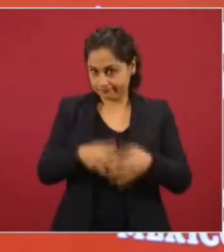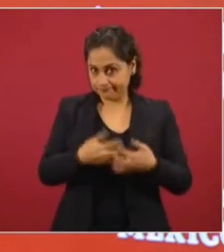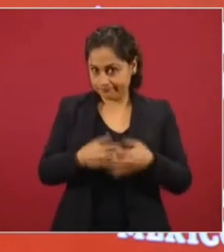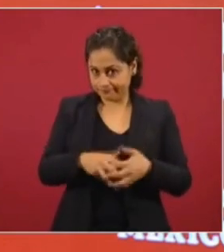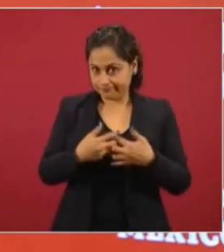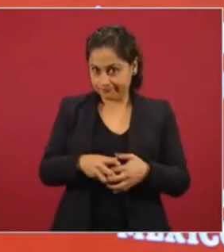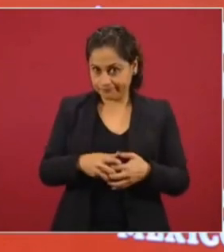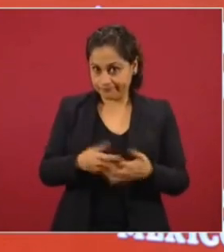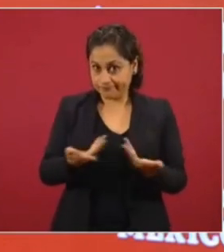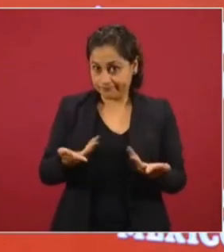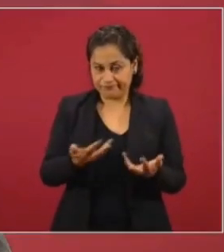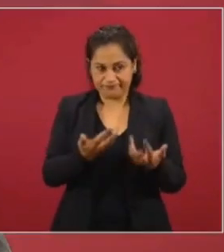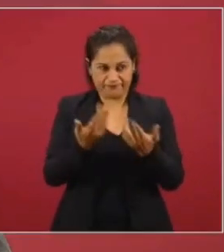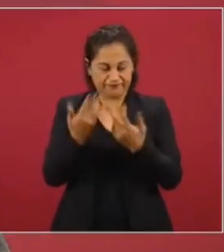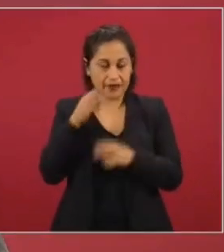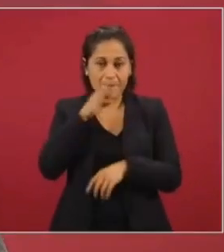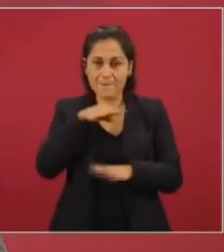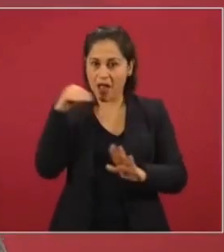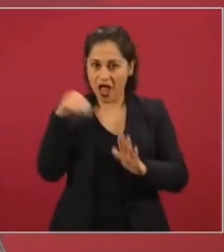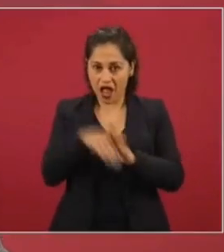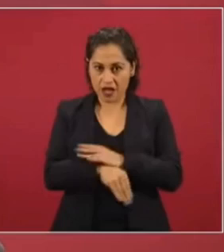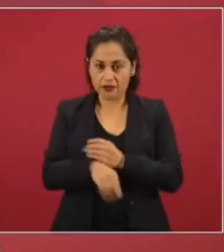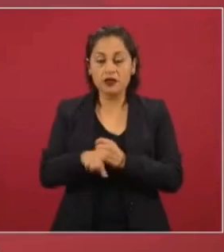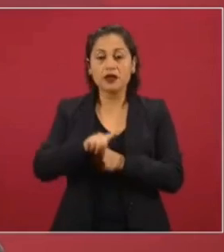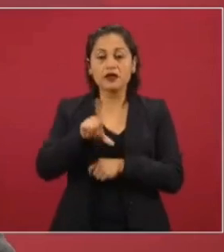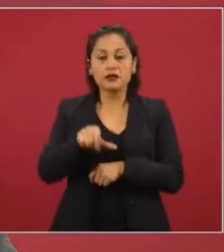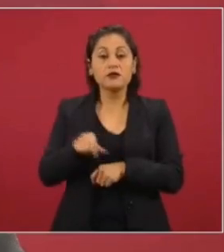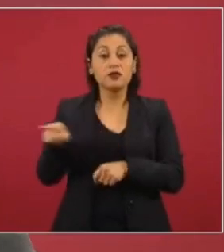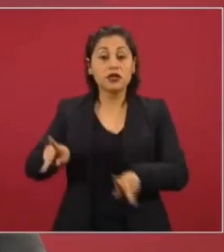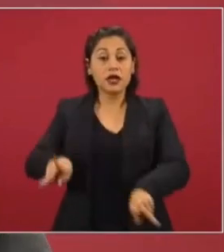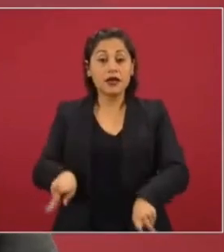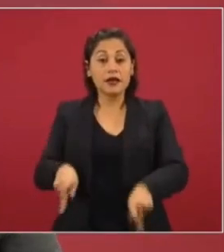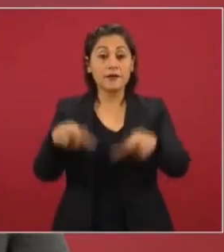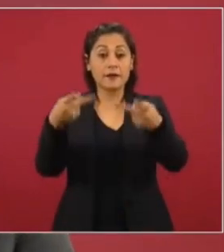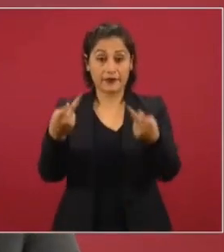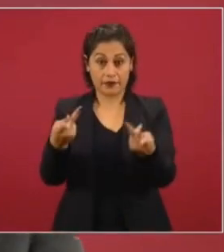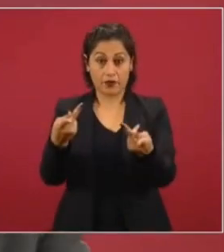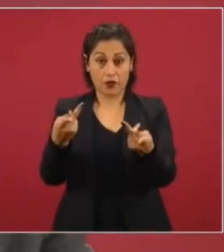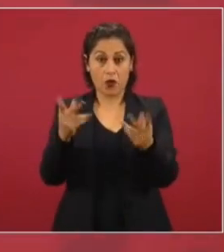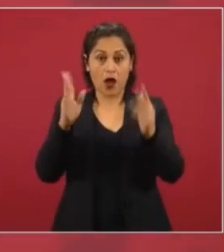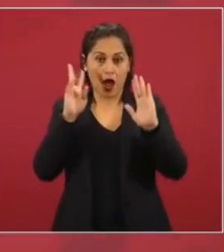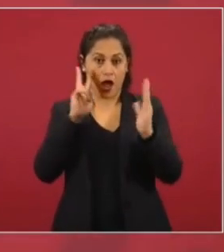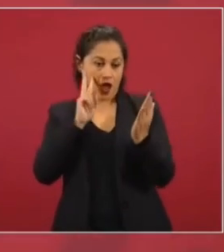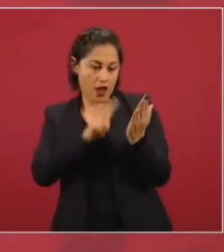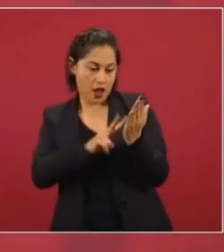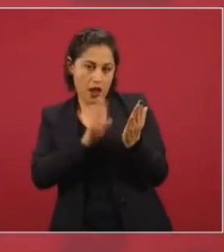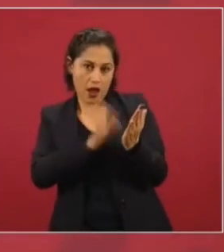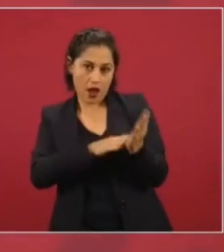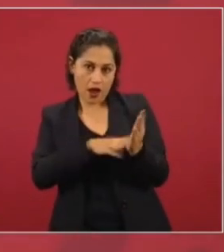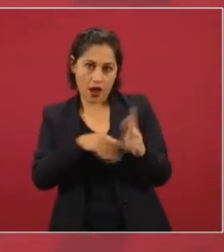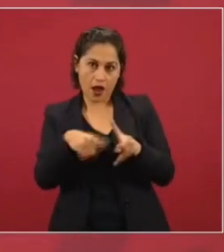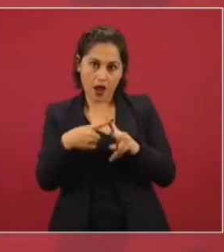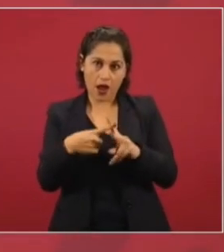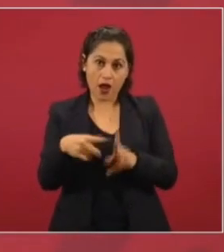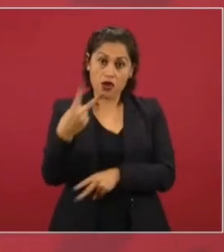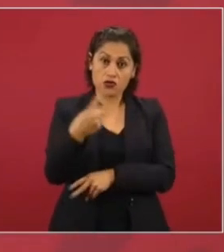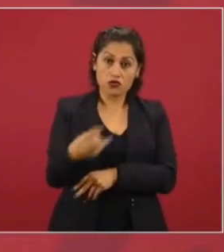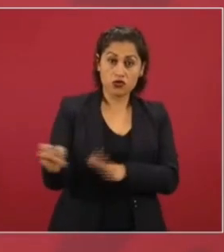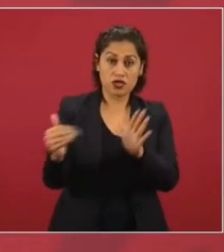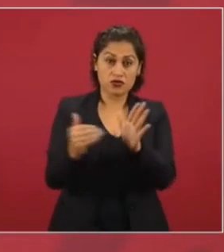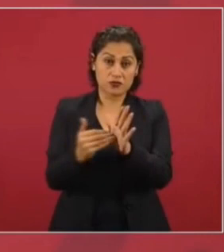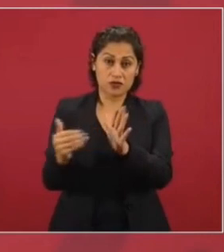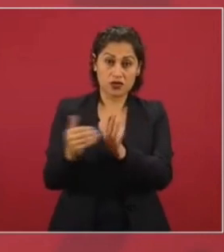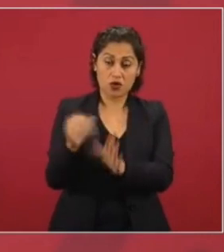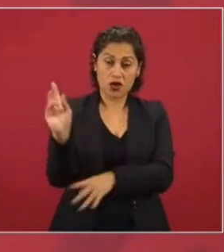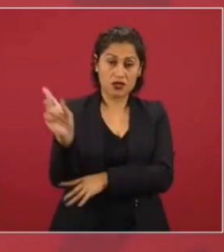avalúos, en 200 millones de dólares más de su